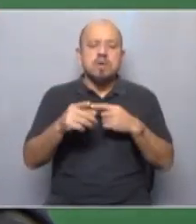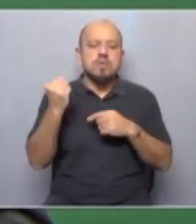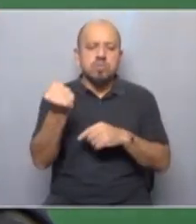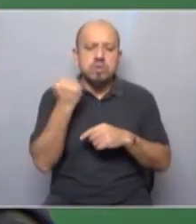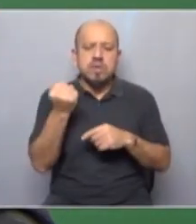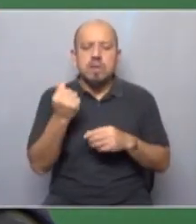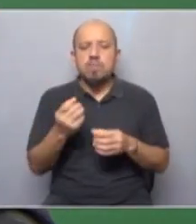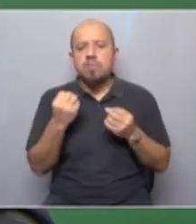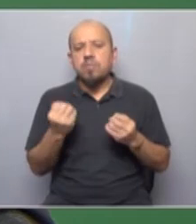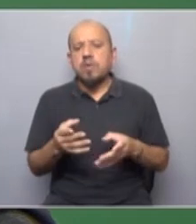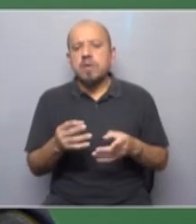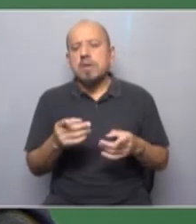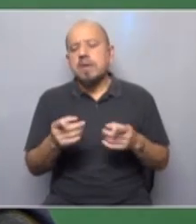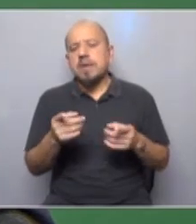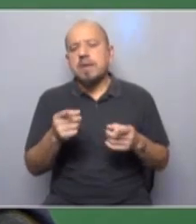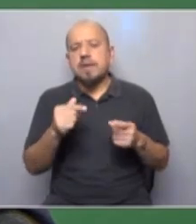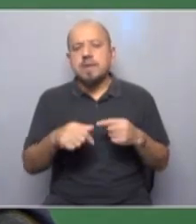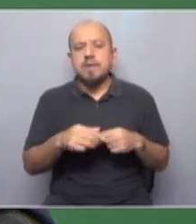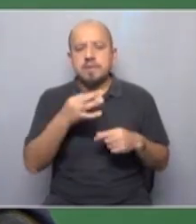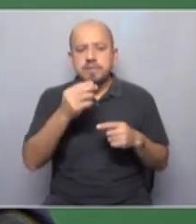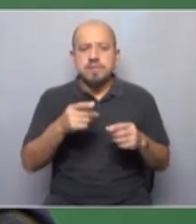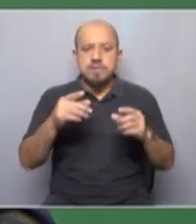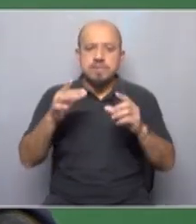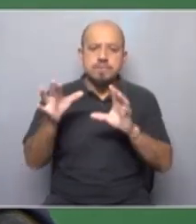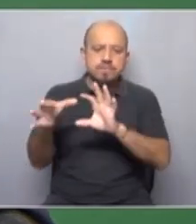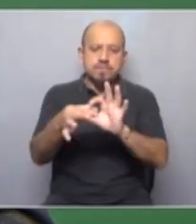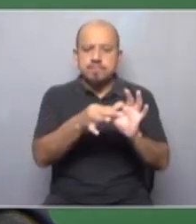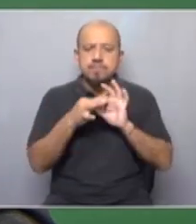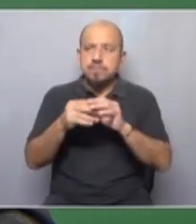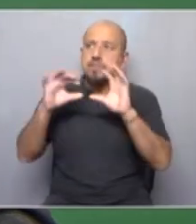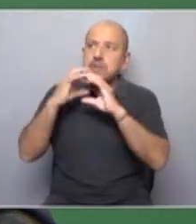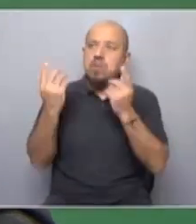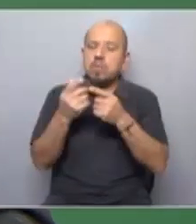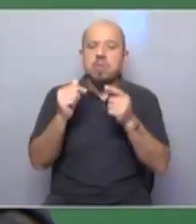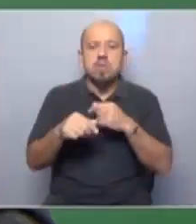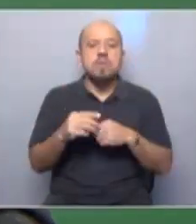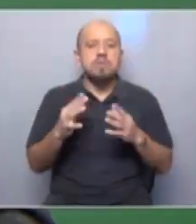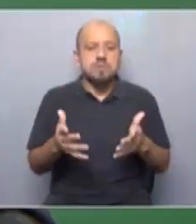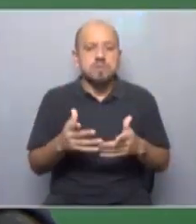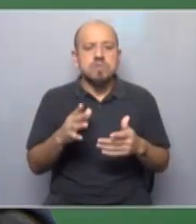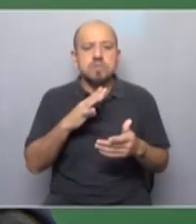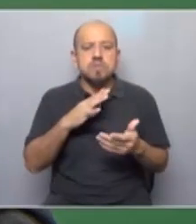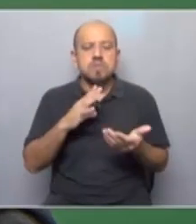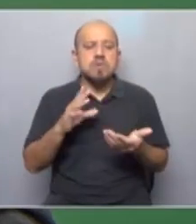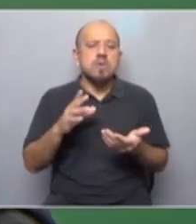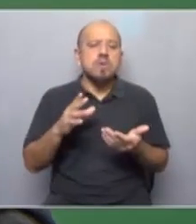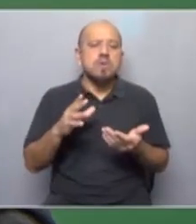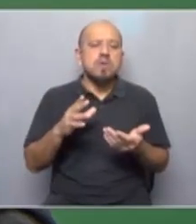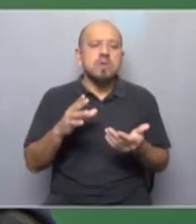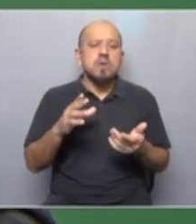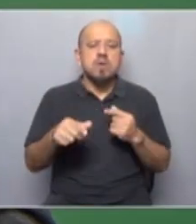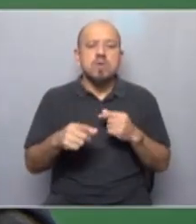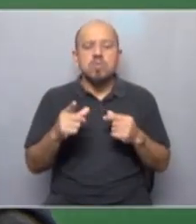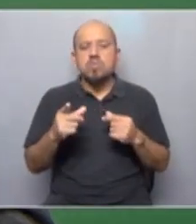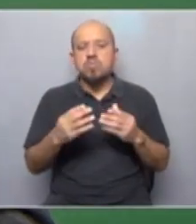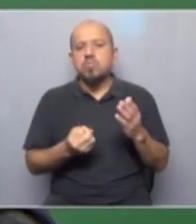importante esto? porque como se decía recién la globalización relativamente reciente aunque tuvo capítulos anteriores trae un